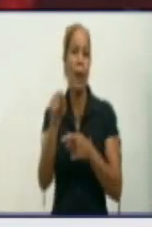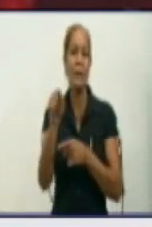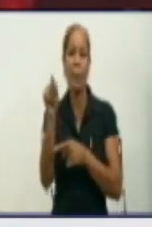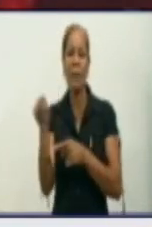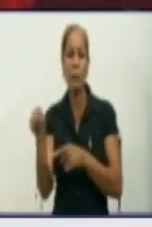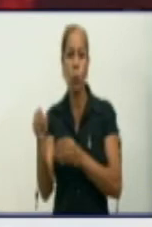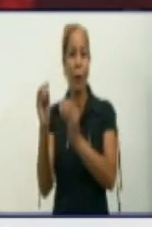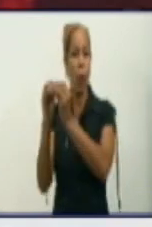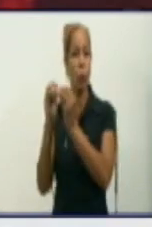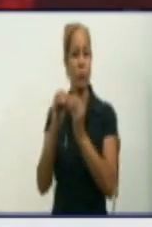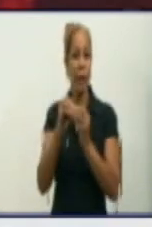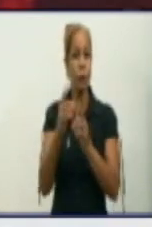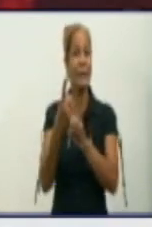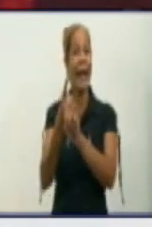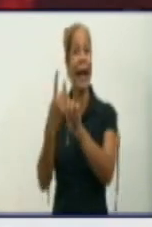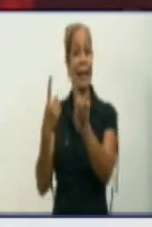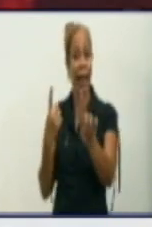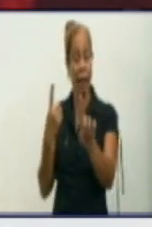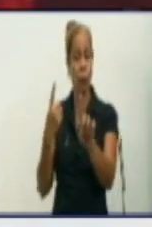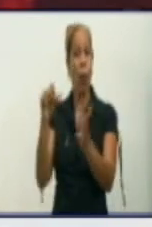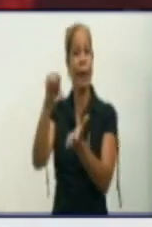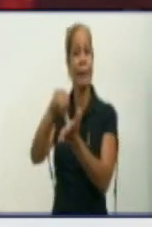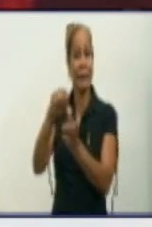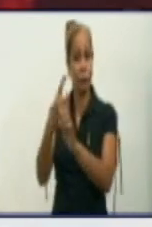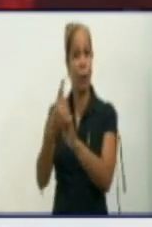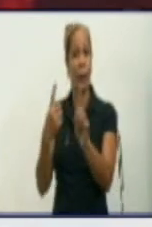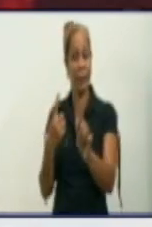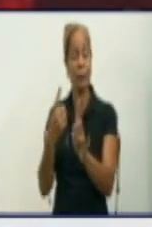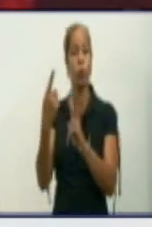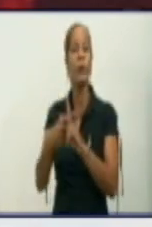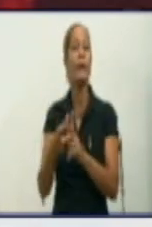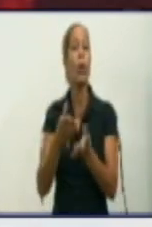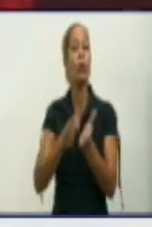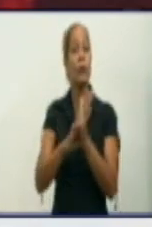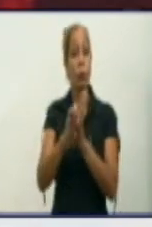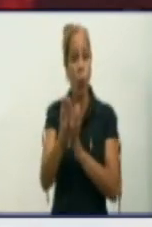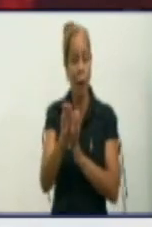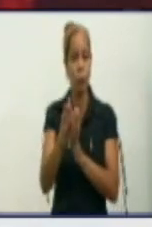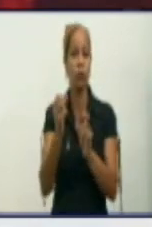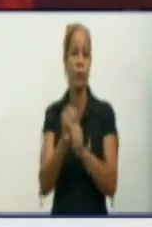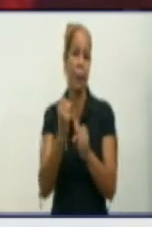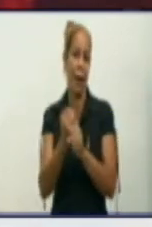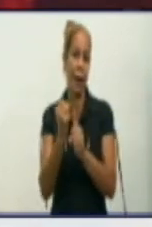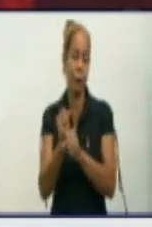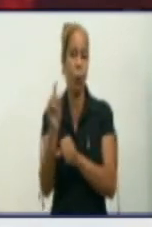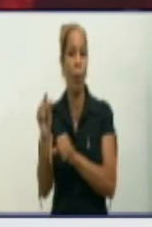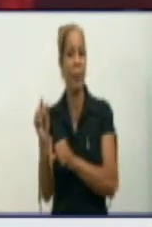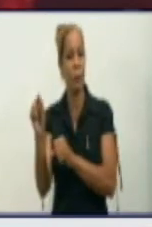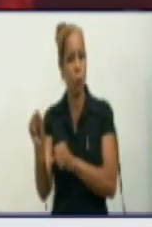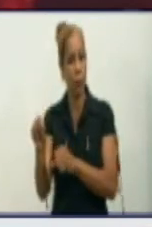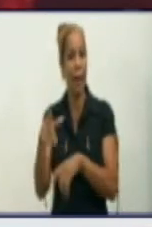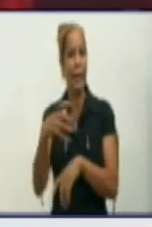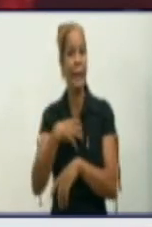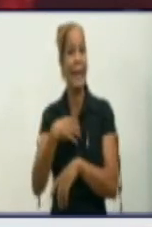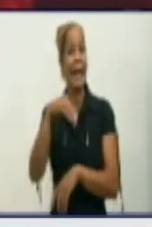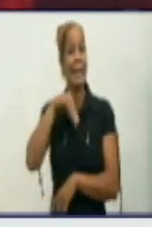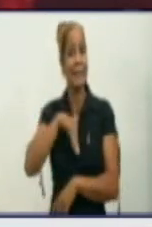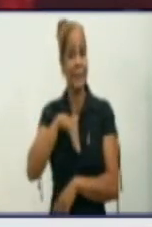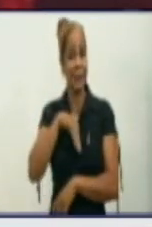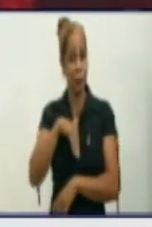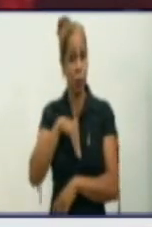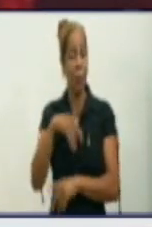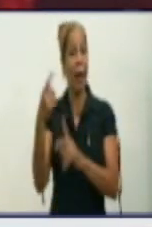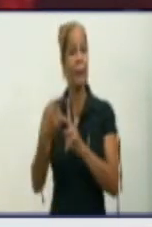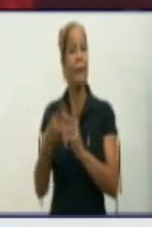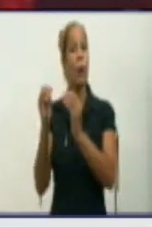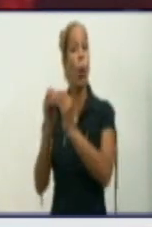territorio y además se continúa trabajando en la búsqueda de personas con sintomatología y también contactos